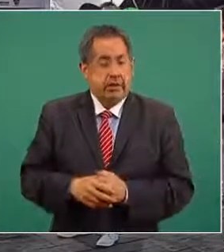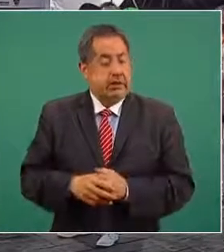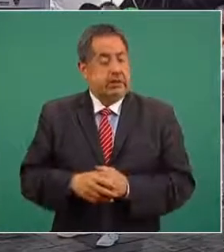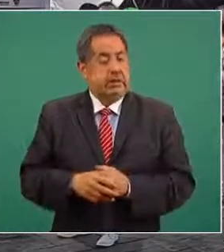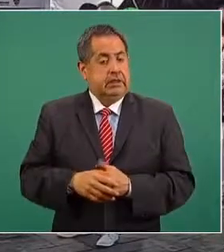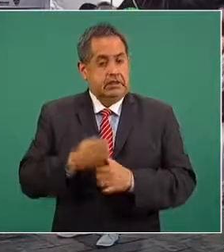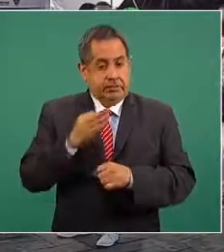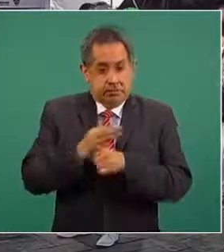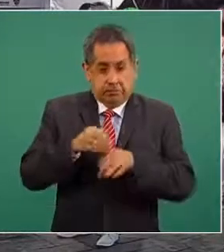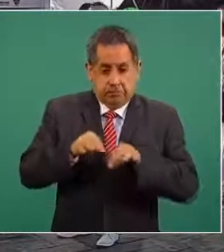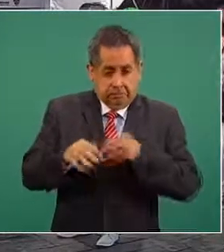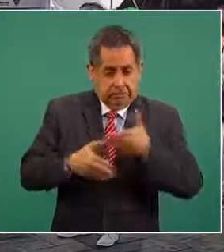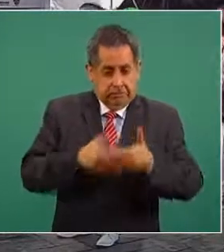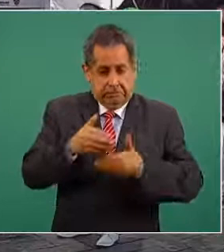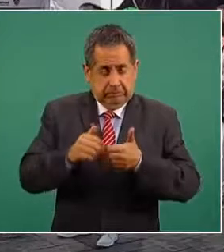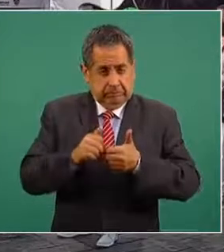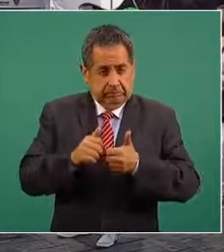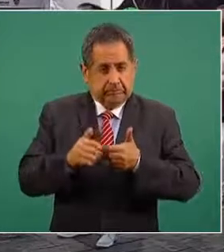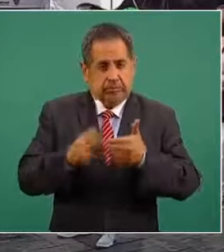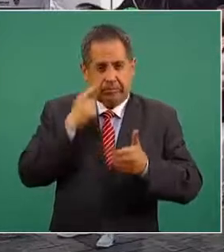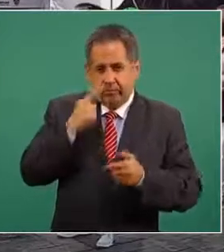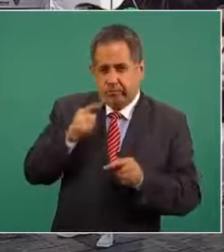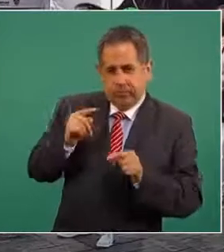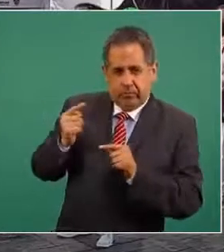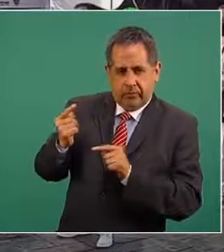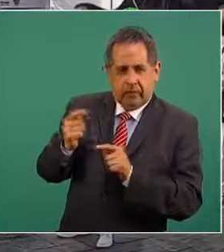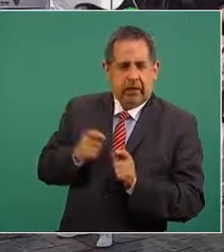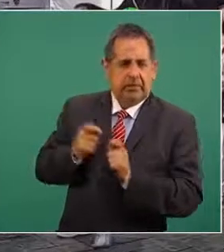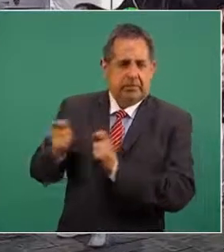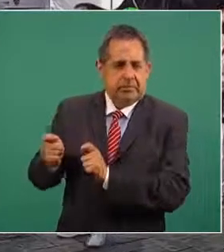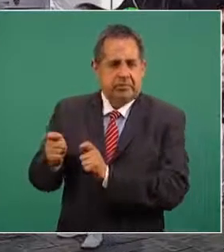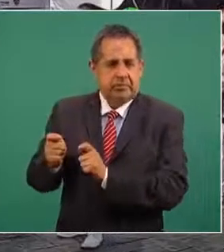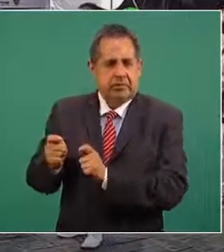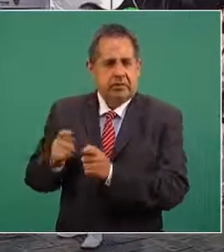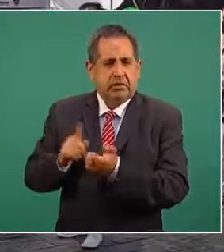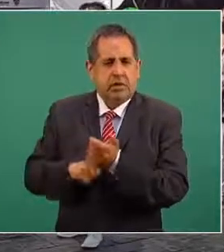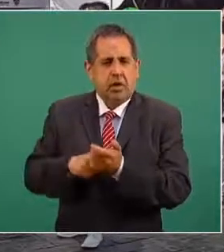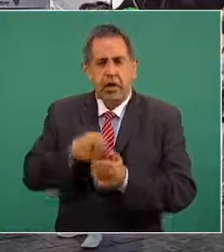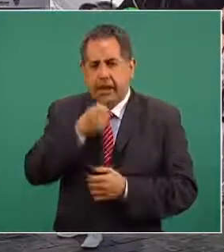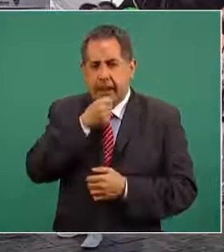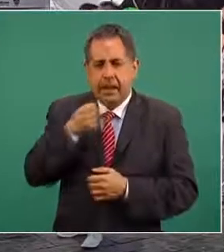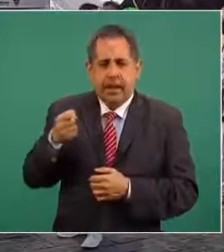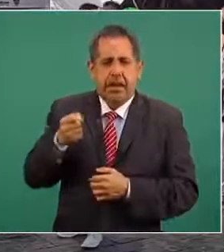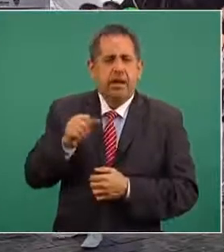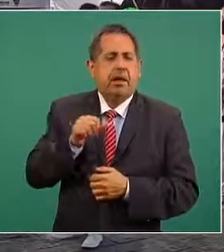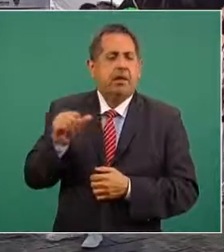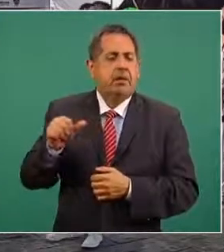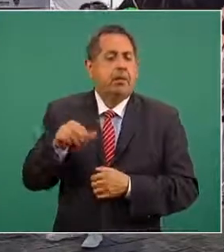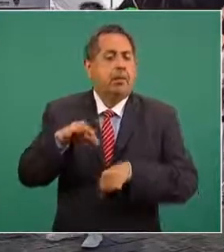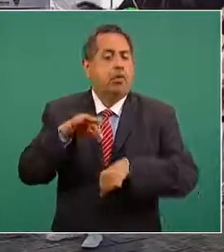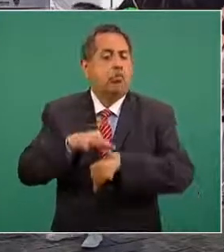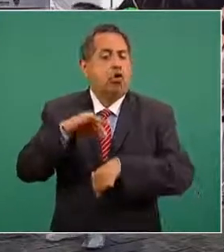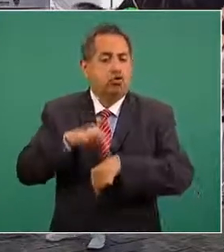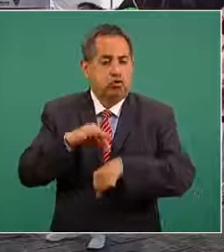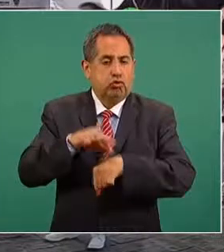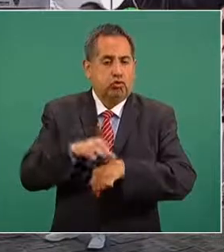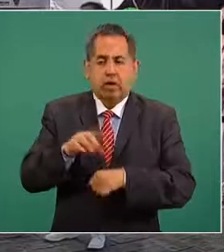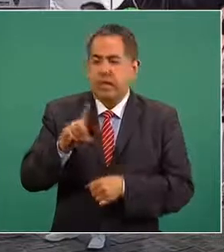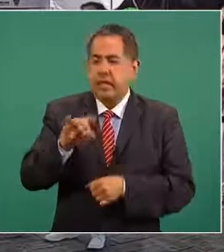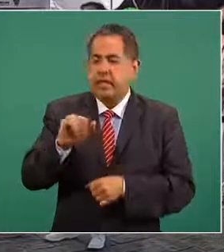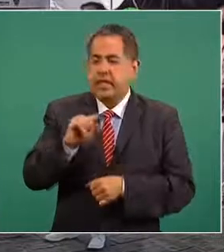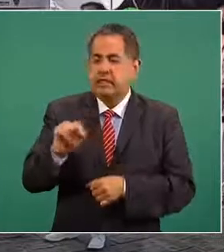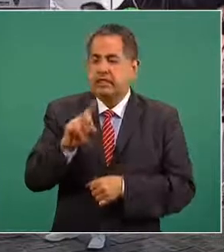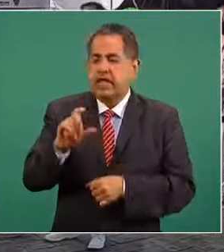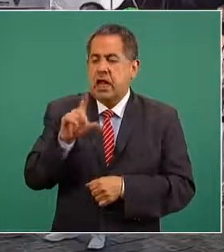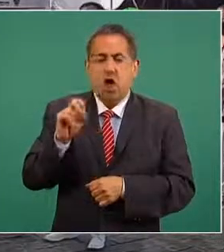y el desarrollo técnico le voy a pasar el micrófono al doctor Díaz de